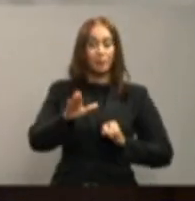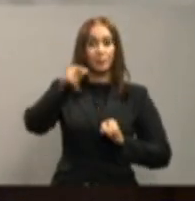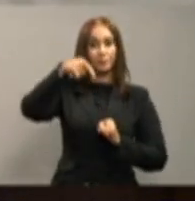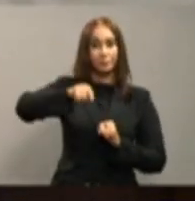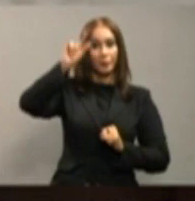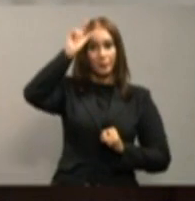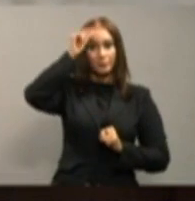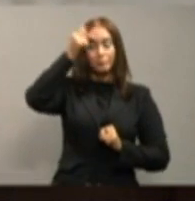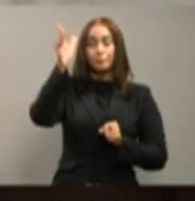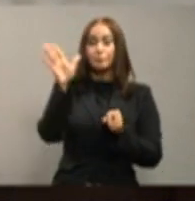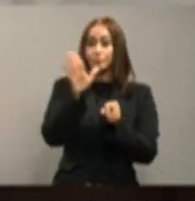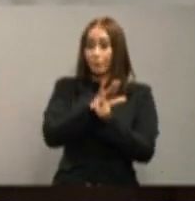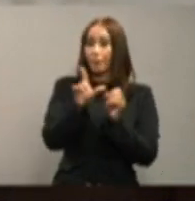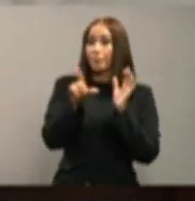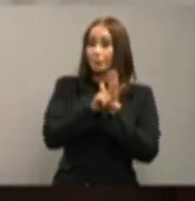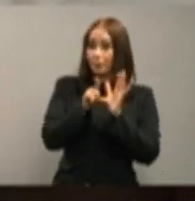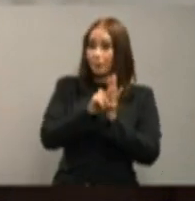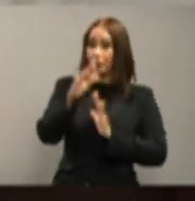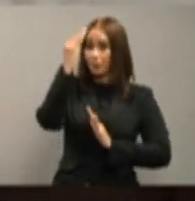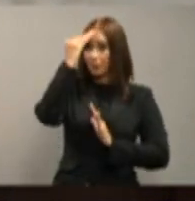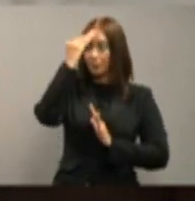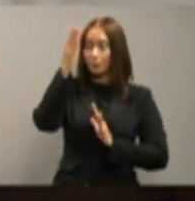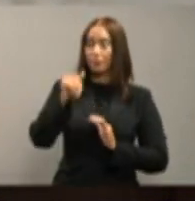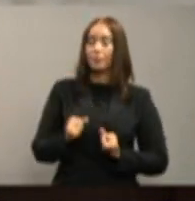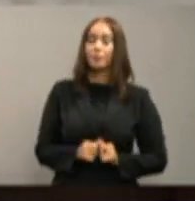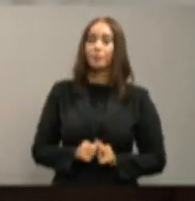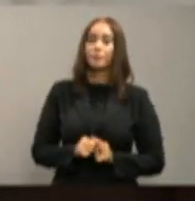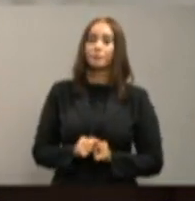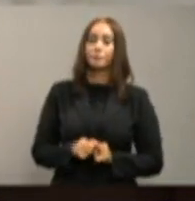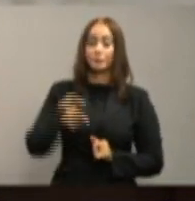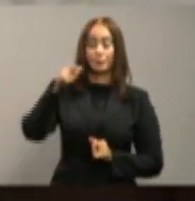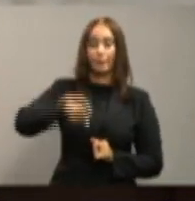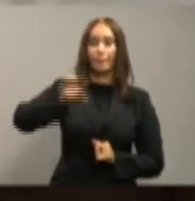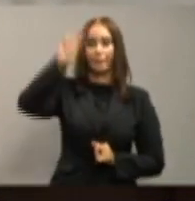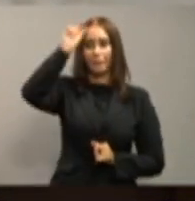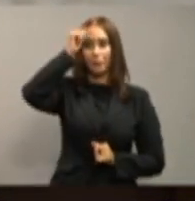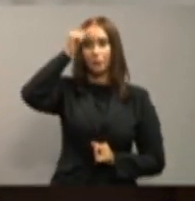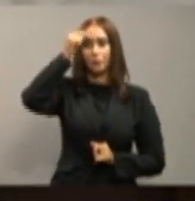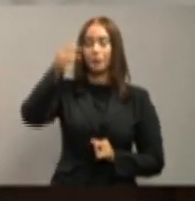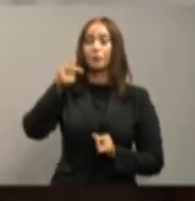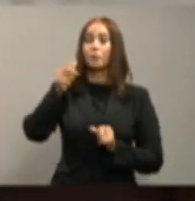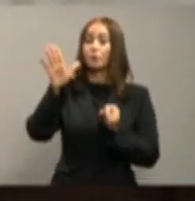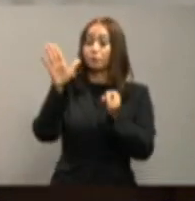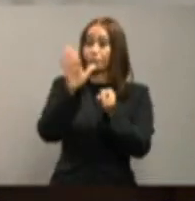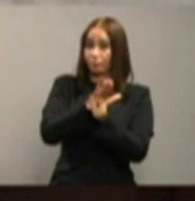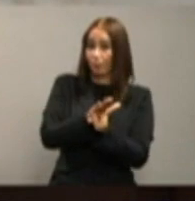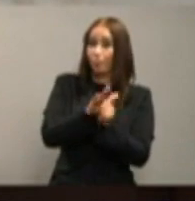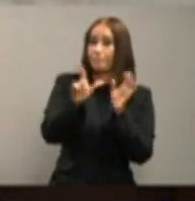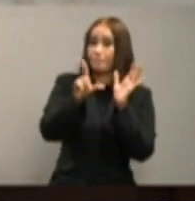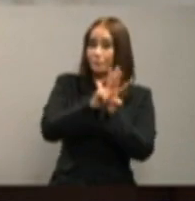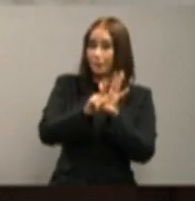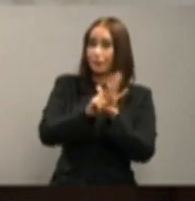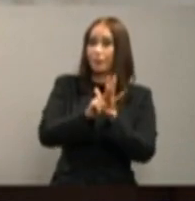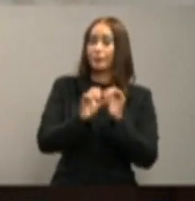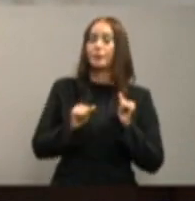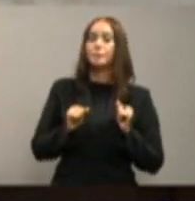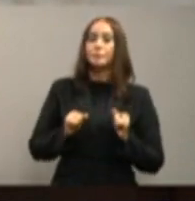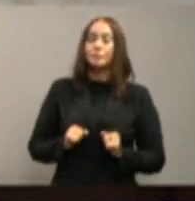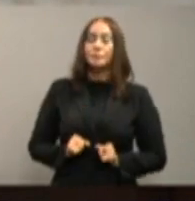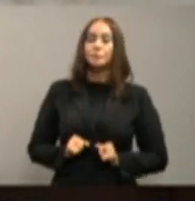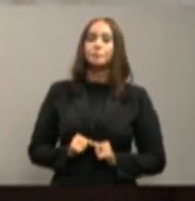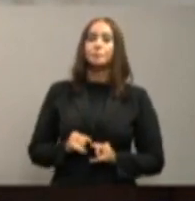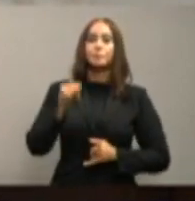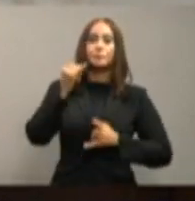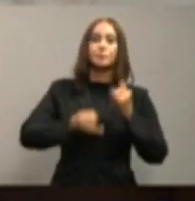y esté consciente de eso. Este gobierno va a aplicar la ley. Última